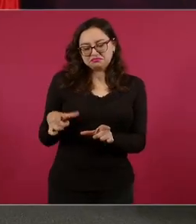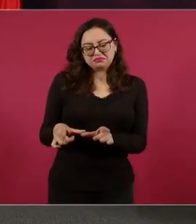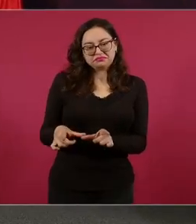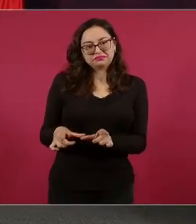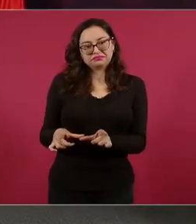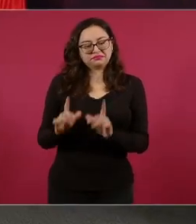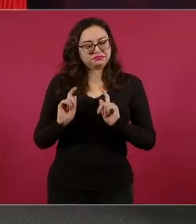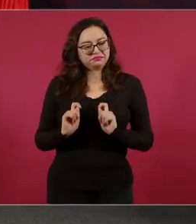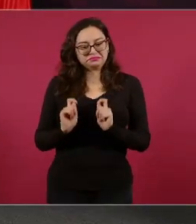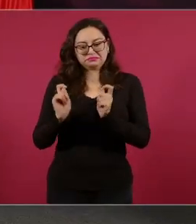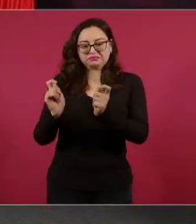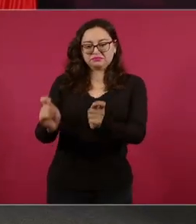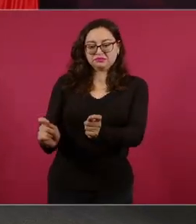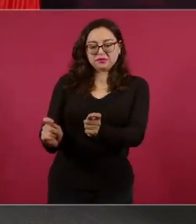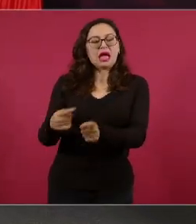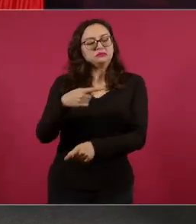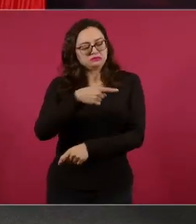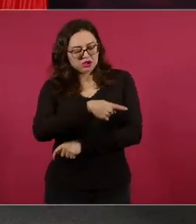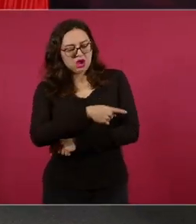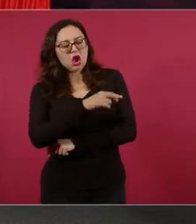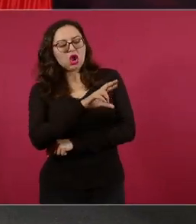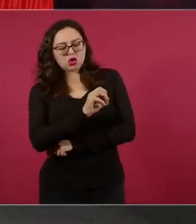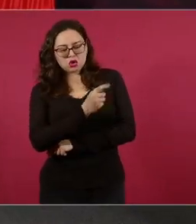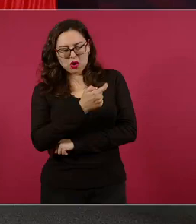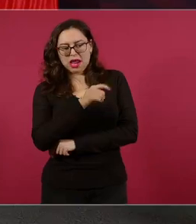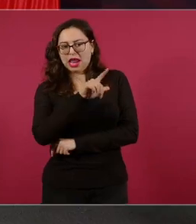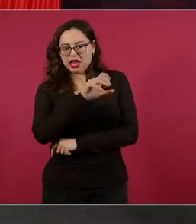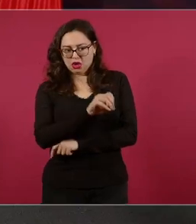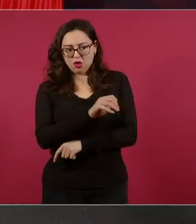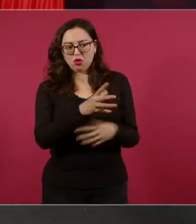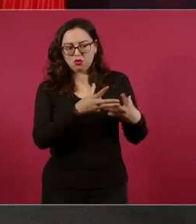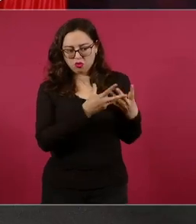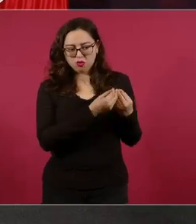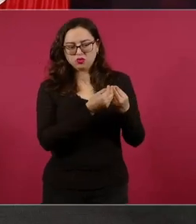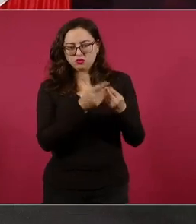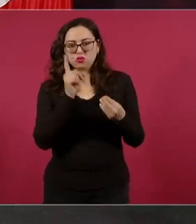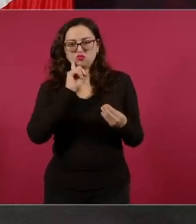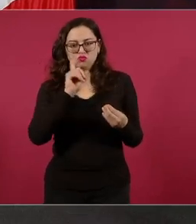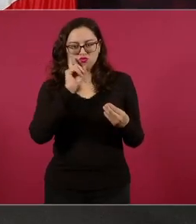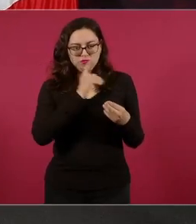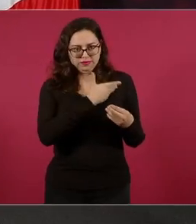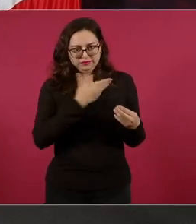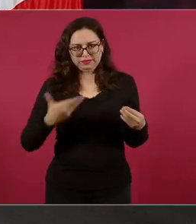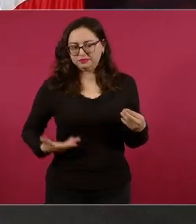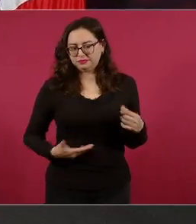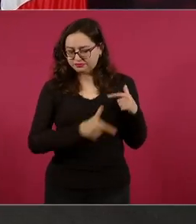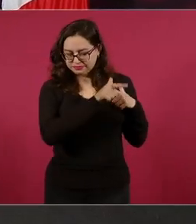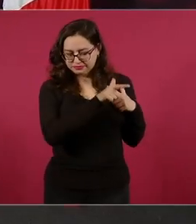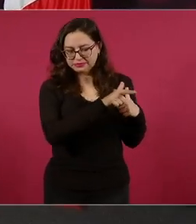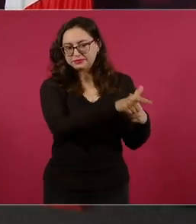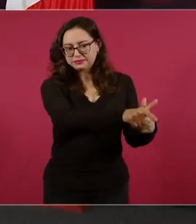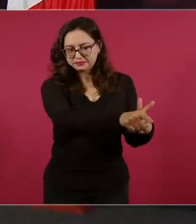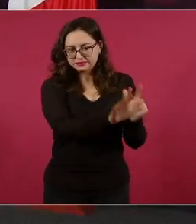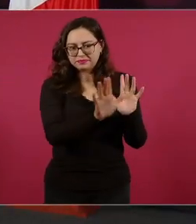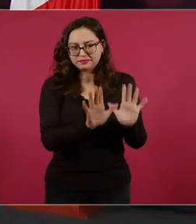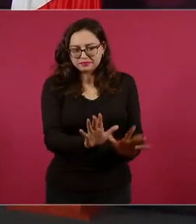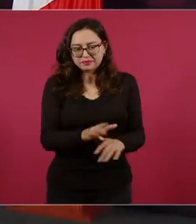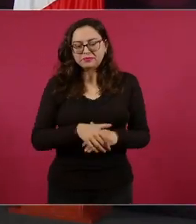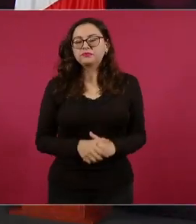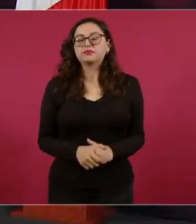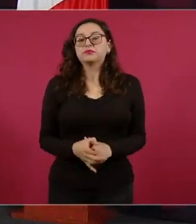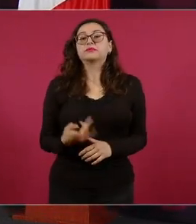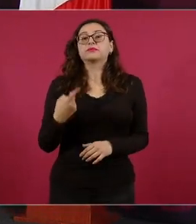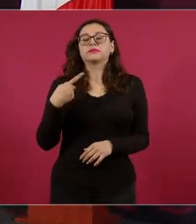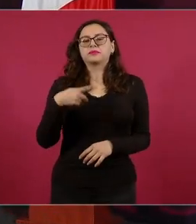porque se internalizó en el gobierno de Estados Unidos